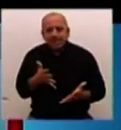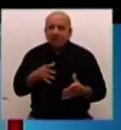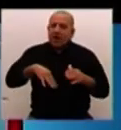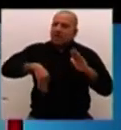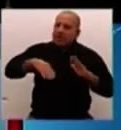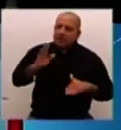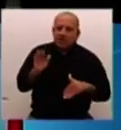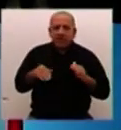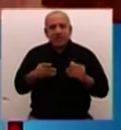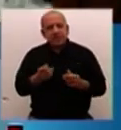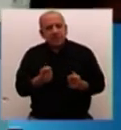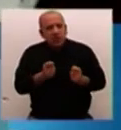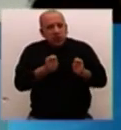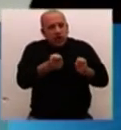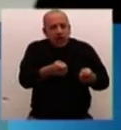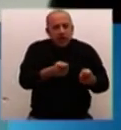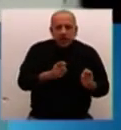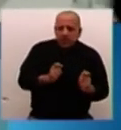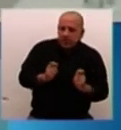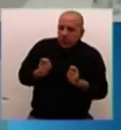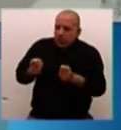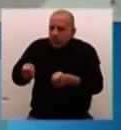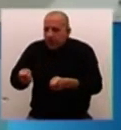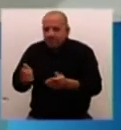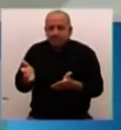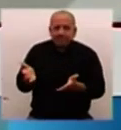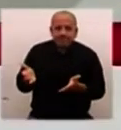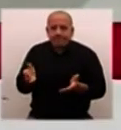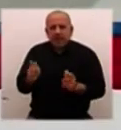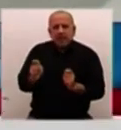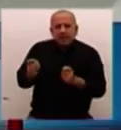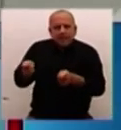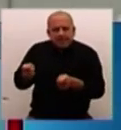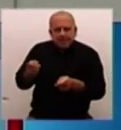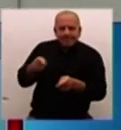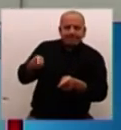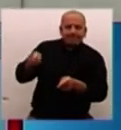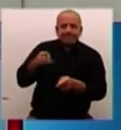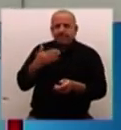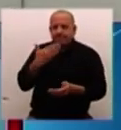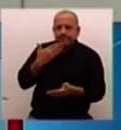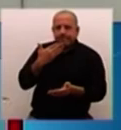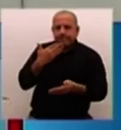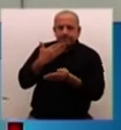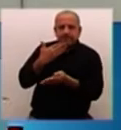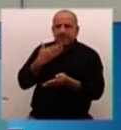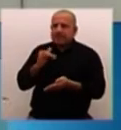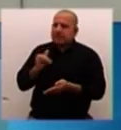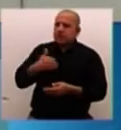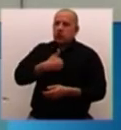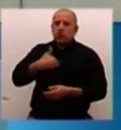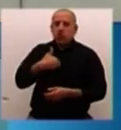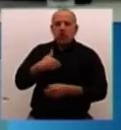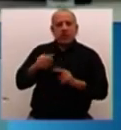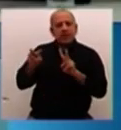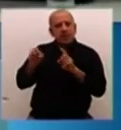momentos parece que cae sobre, justamente, algunos lugares donde hay muchos cuestionamientos sobre su rol en materia de